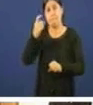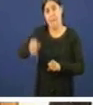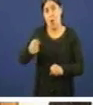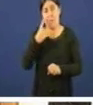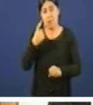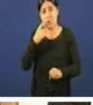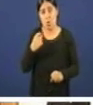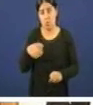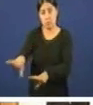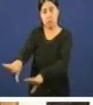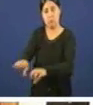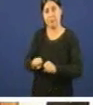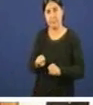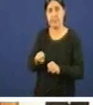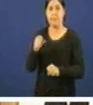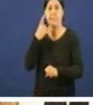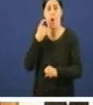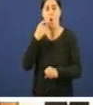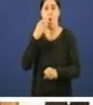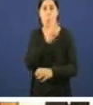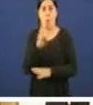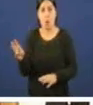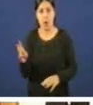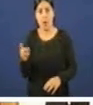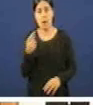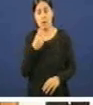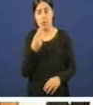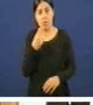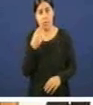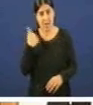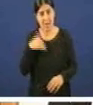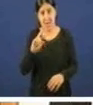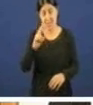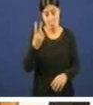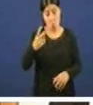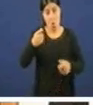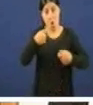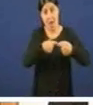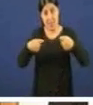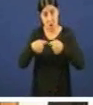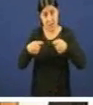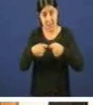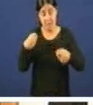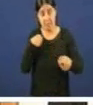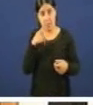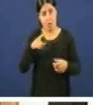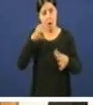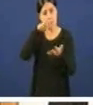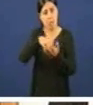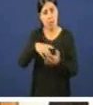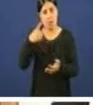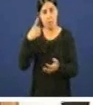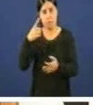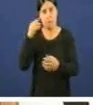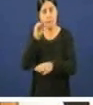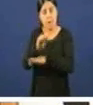dixo valora que a Fundación Barría e Pase a ser o segundo accionista de referencia dunha entidade financeira moi importante en España a nivel